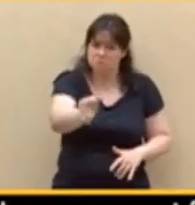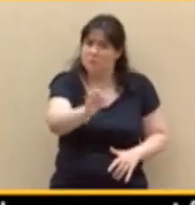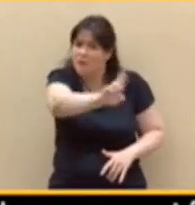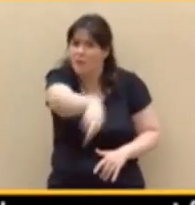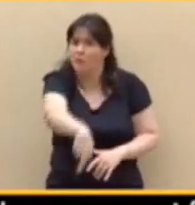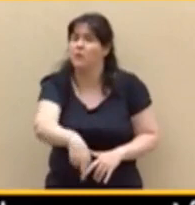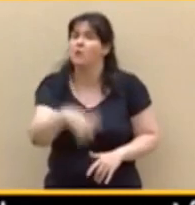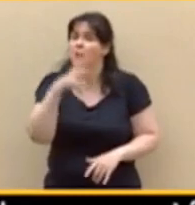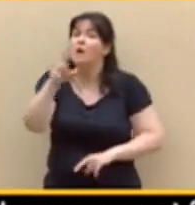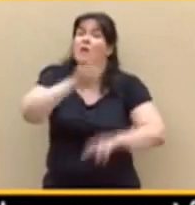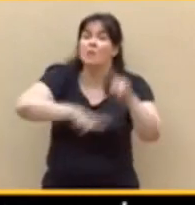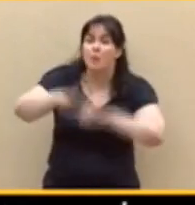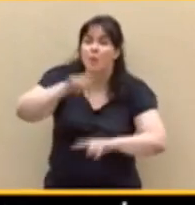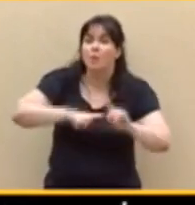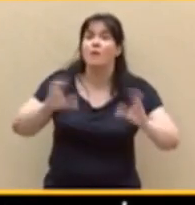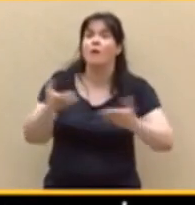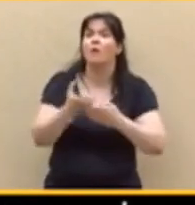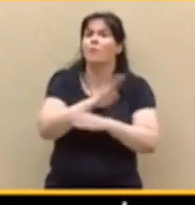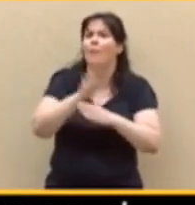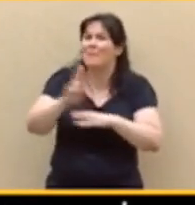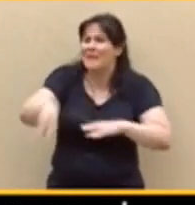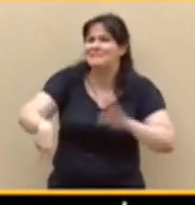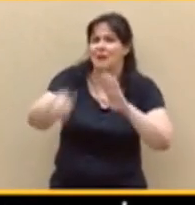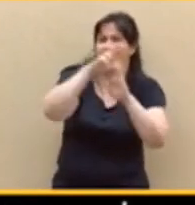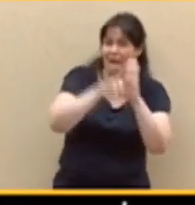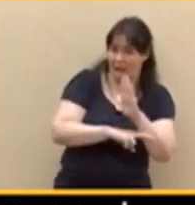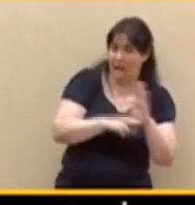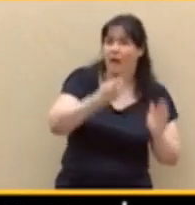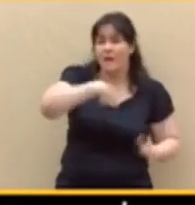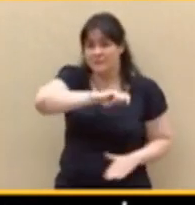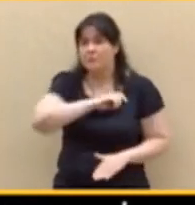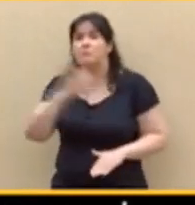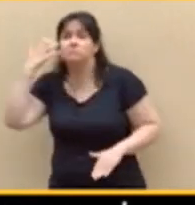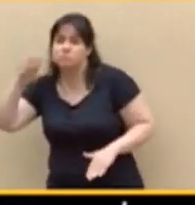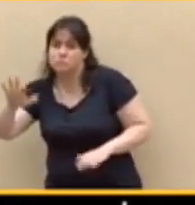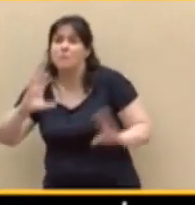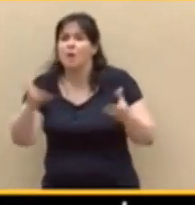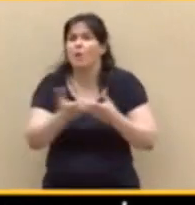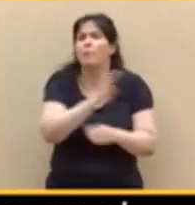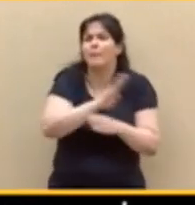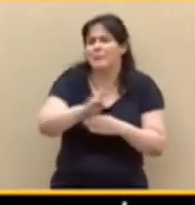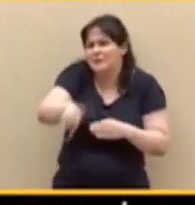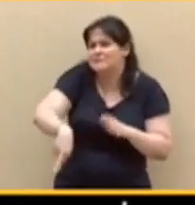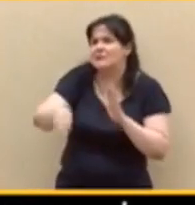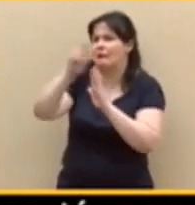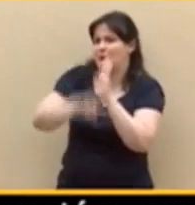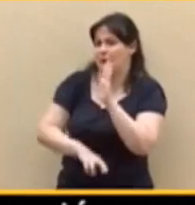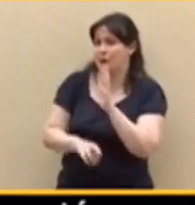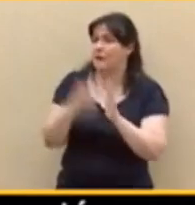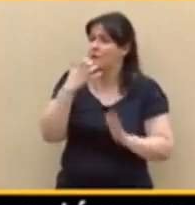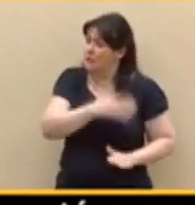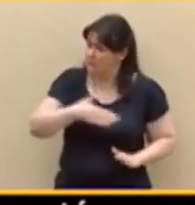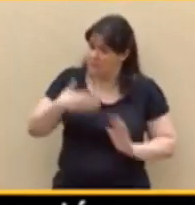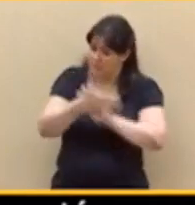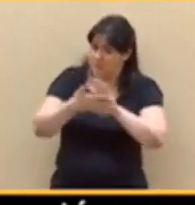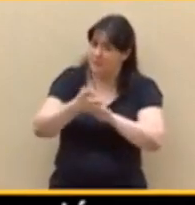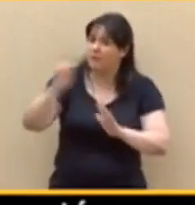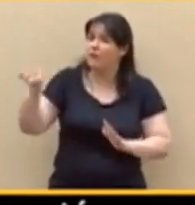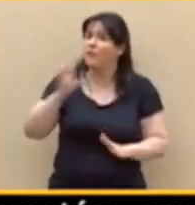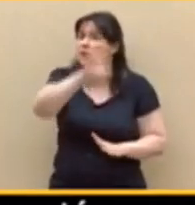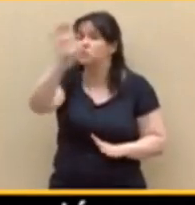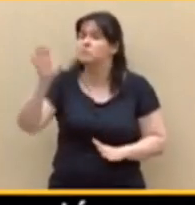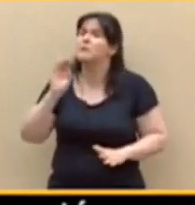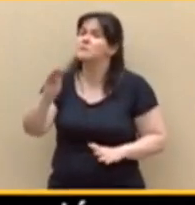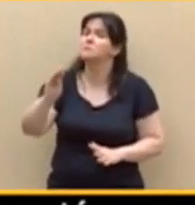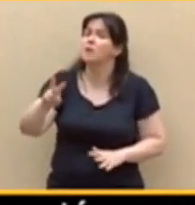Partido Popular es la regla. En España es la excepción, pero en el Partido Popular es la regla. Y si quiere hablar de otros países, pregúntele al hermano de